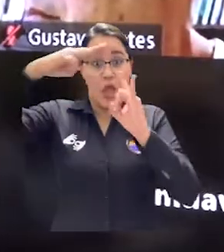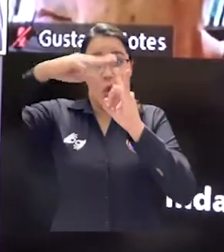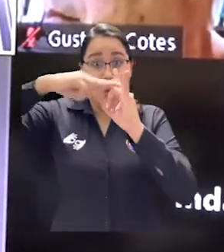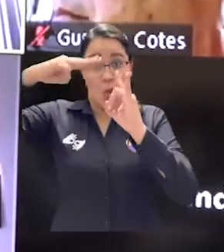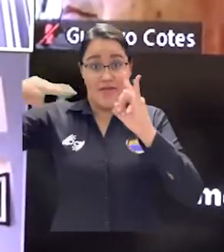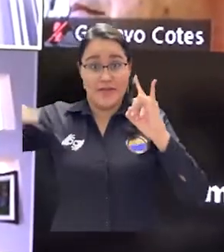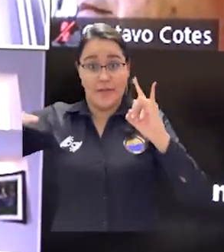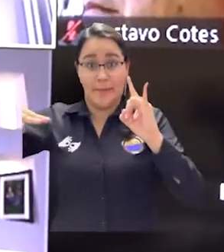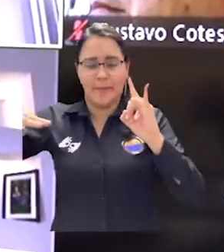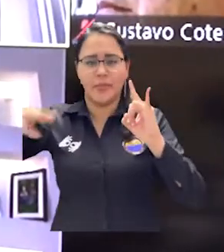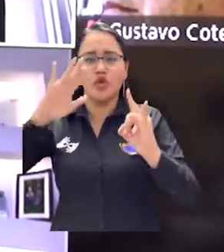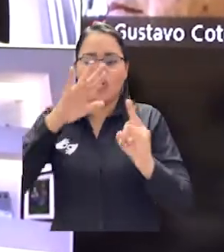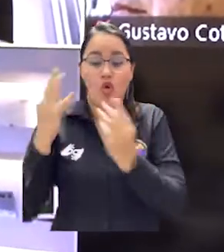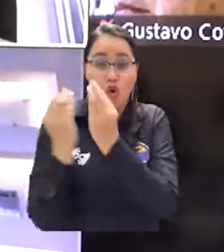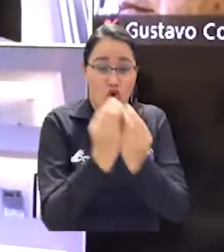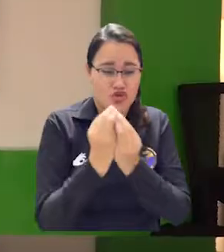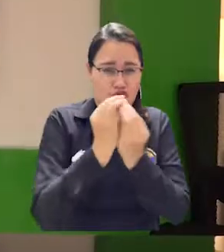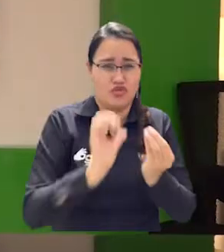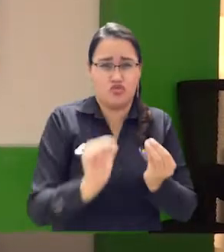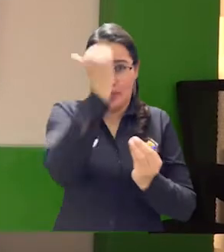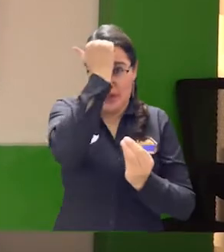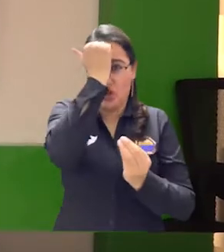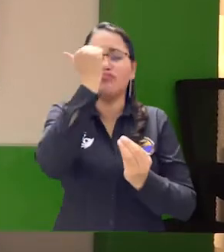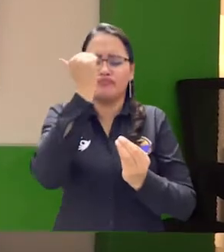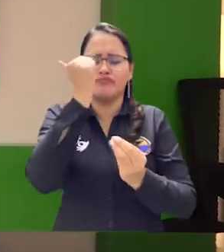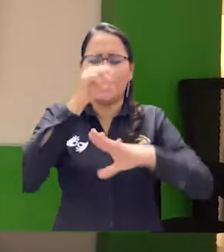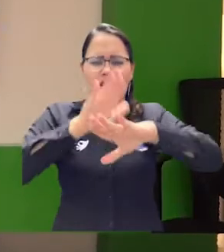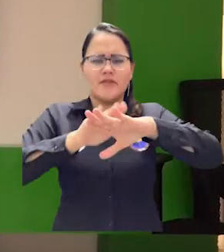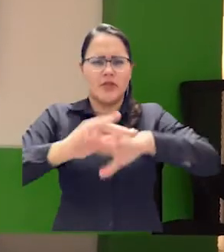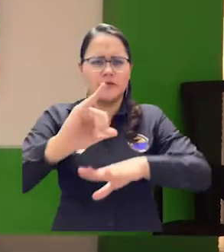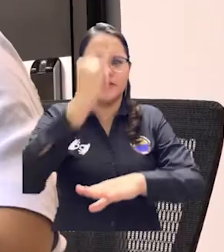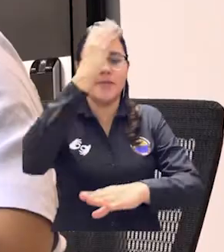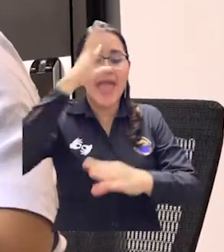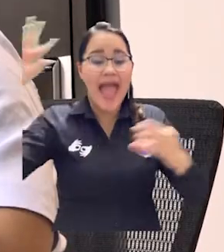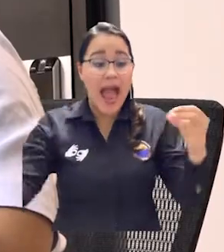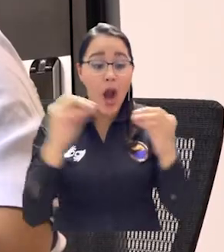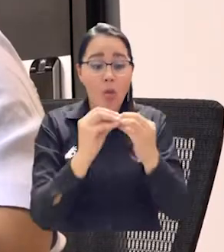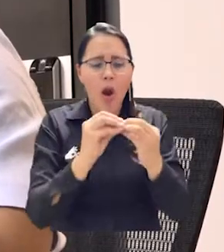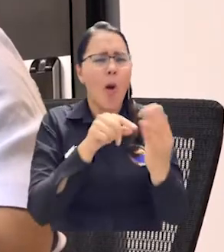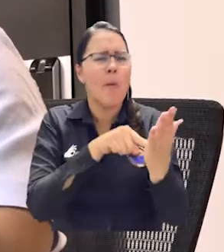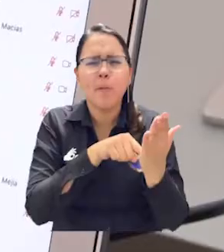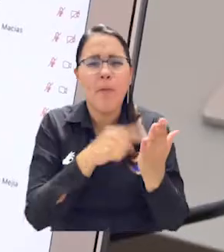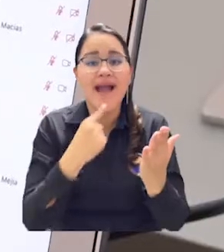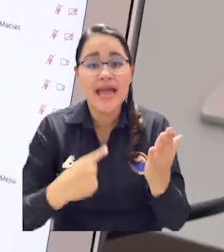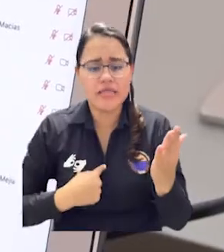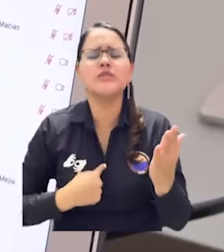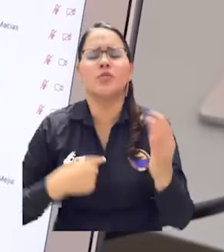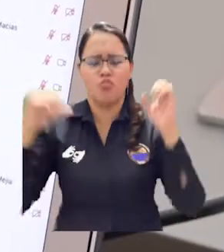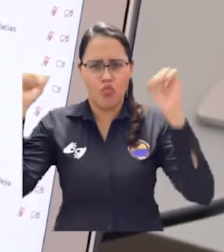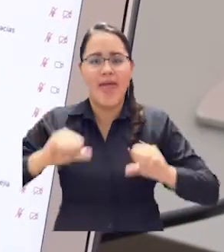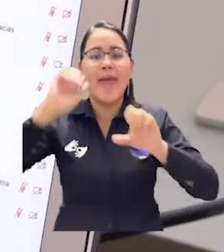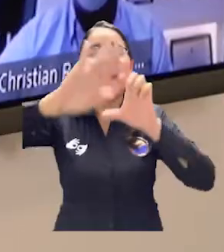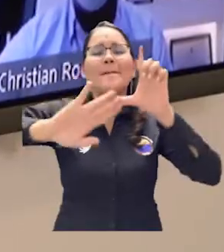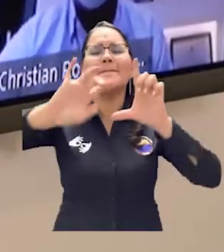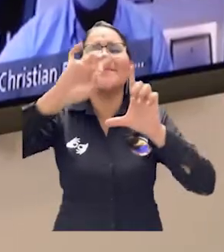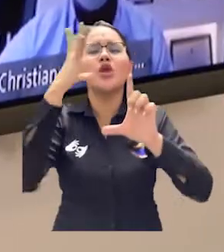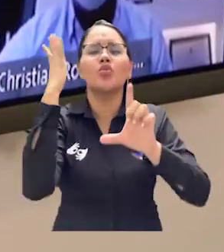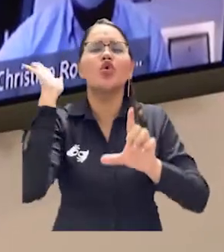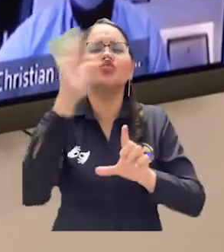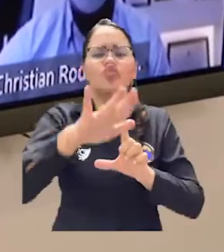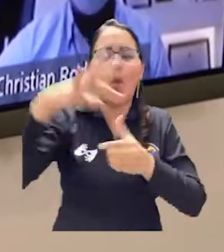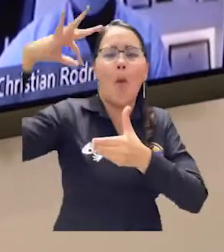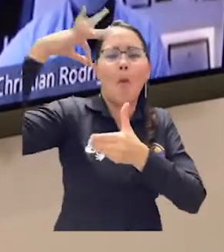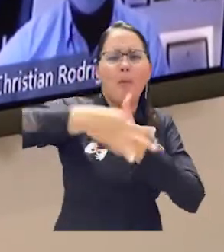El Consejo Superior de la Alma Mater aprobó el acuerdo por el cual se adopta como medida excepcional por única vez el voto